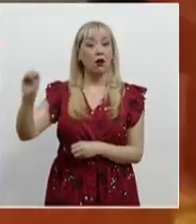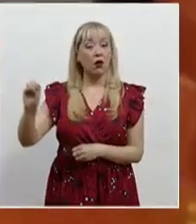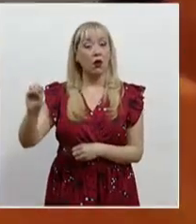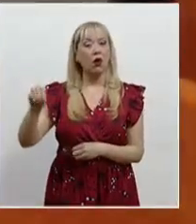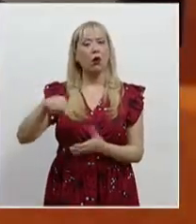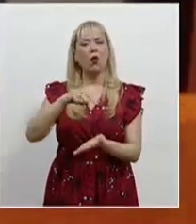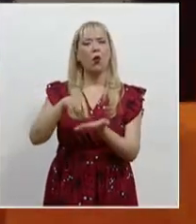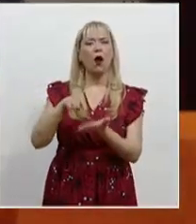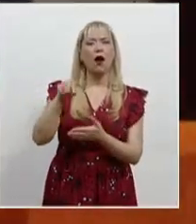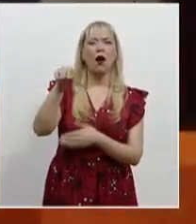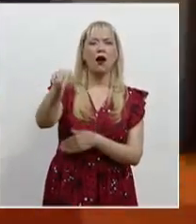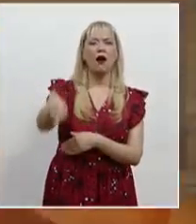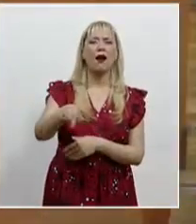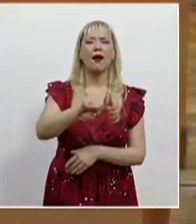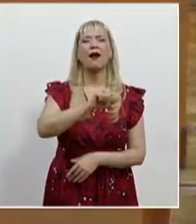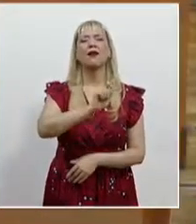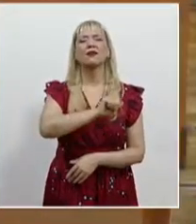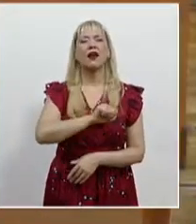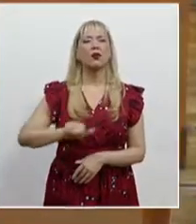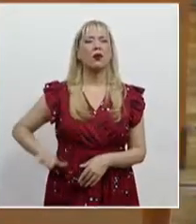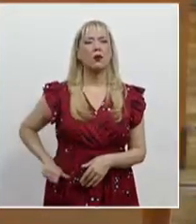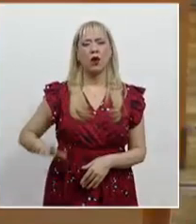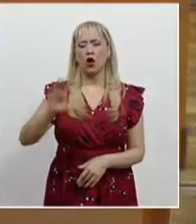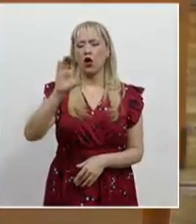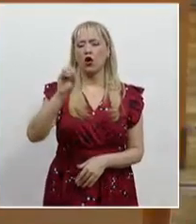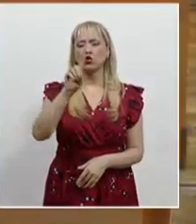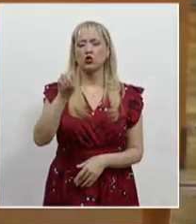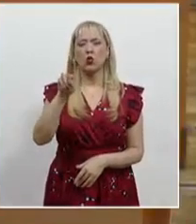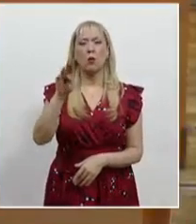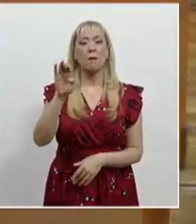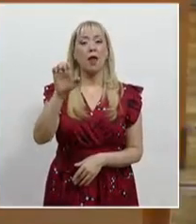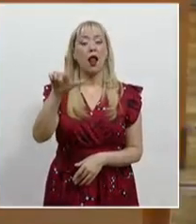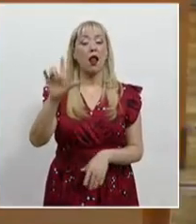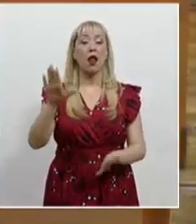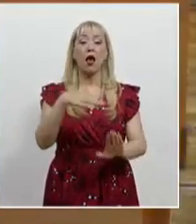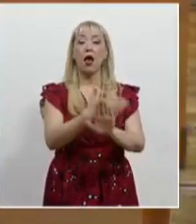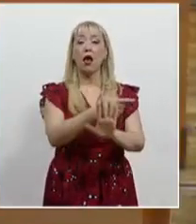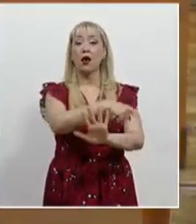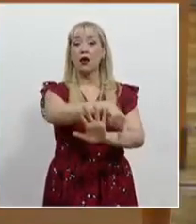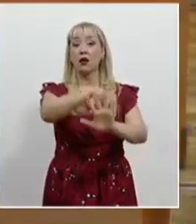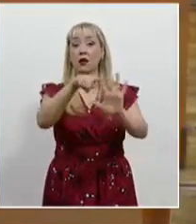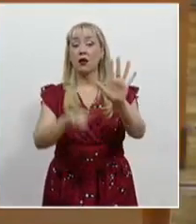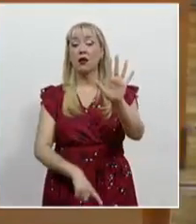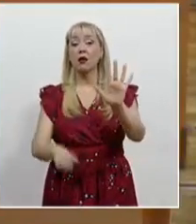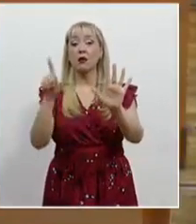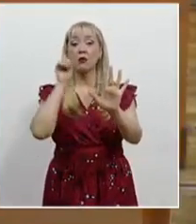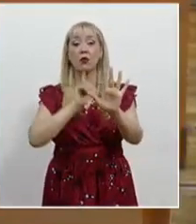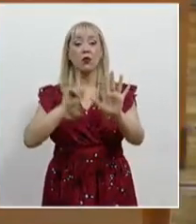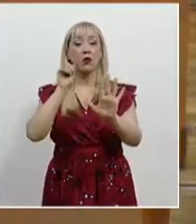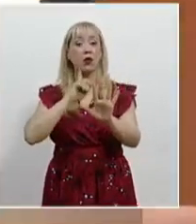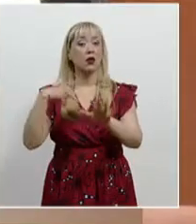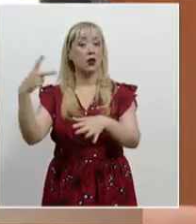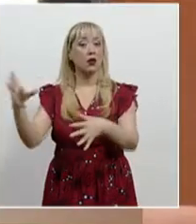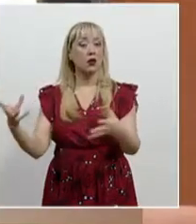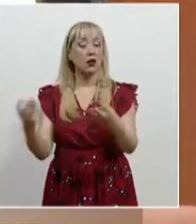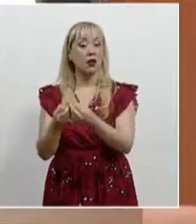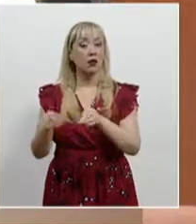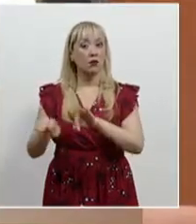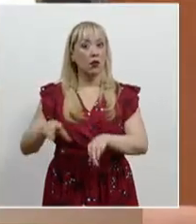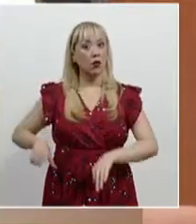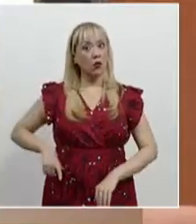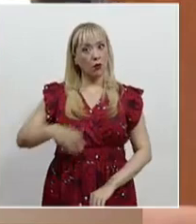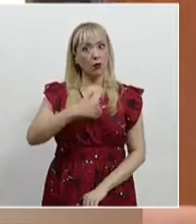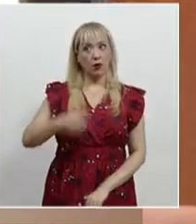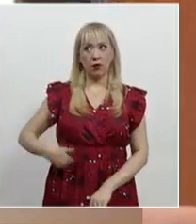Cozumel cometió violencia política en razón de género contra cinco integrantes del ayuntamiento. Las y los